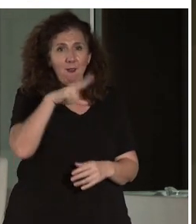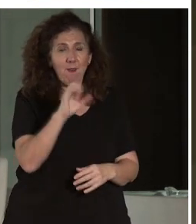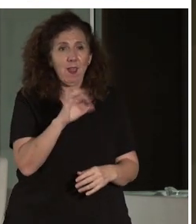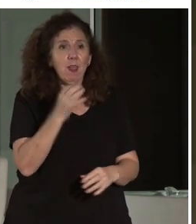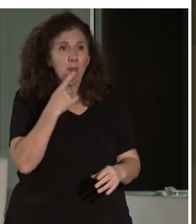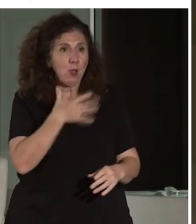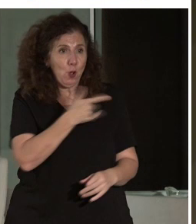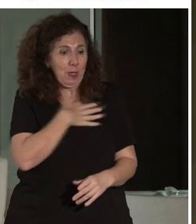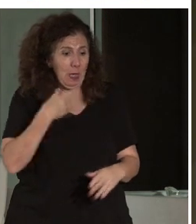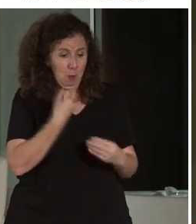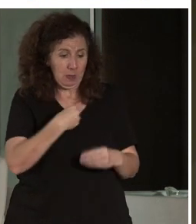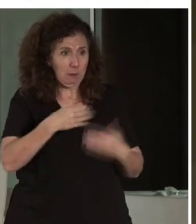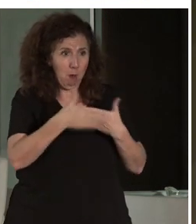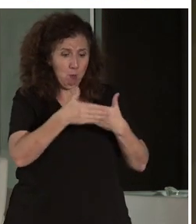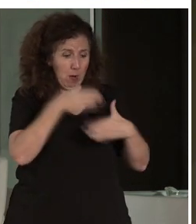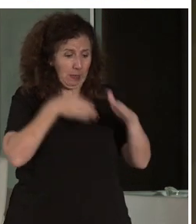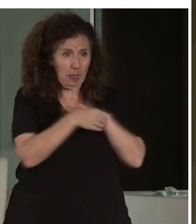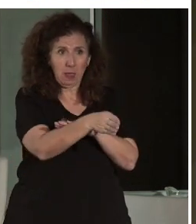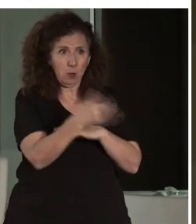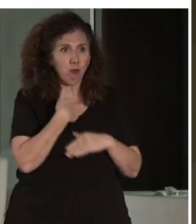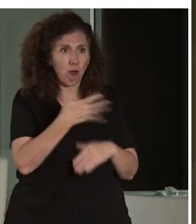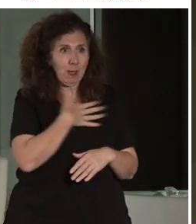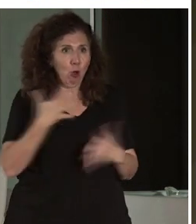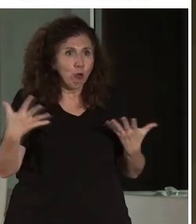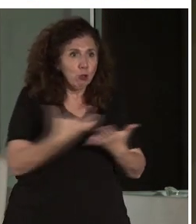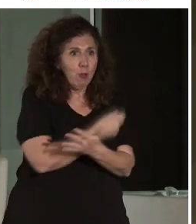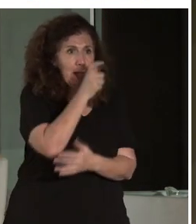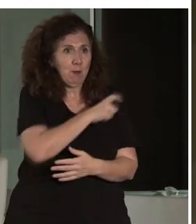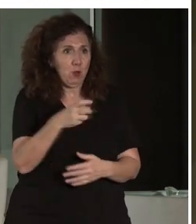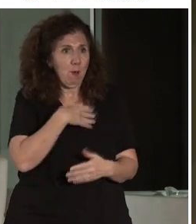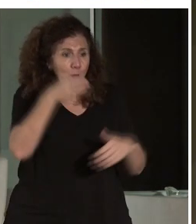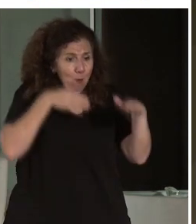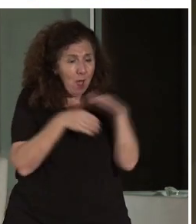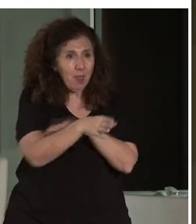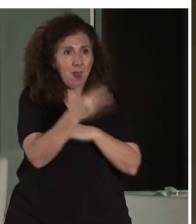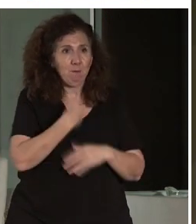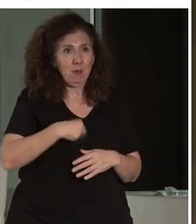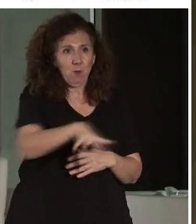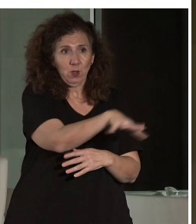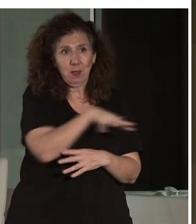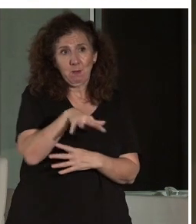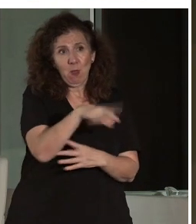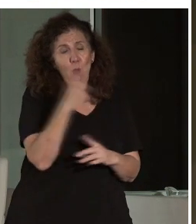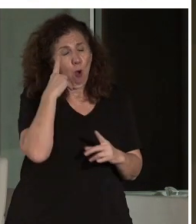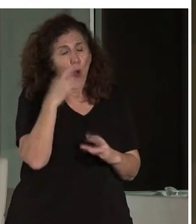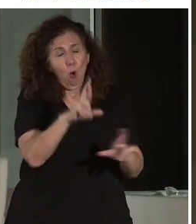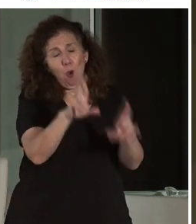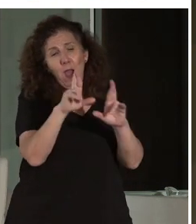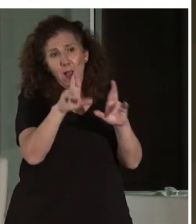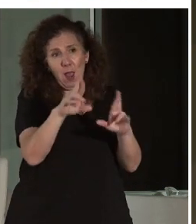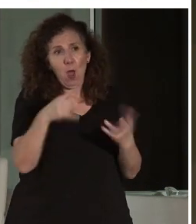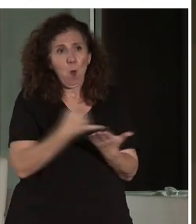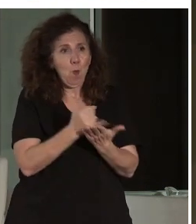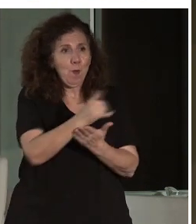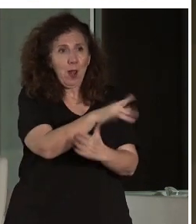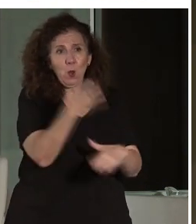entrar por la misma puerta, ¿no? O sea, que todos podamos llegar a eso, que haya ese plan universal de accesibilidad, yo creo que sería el gran